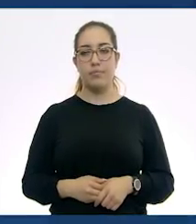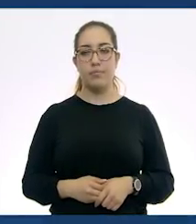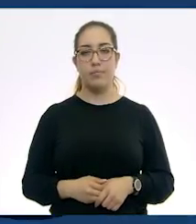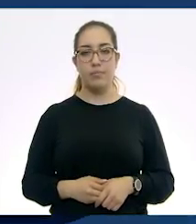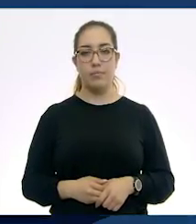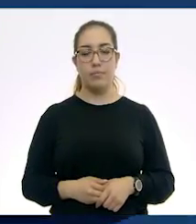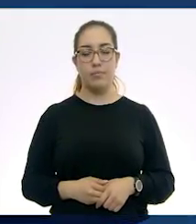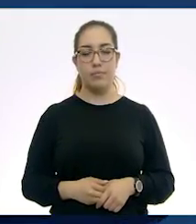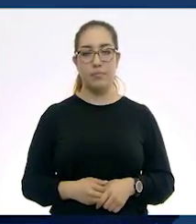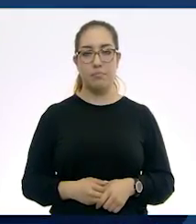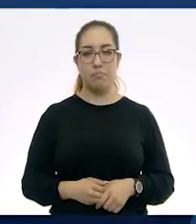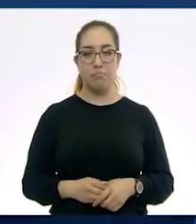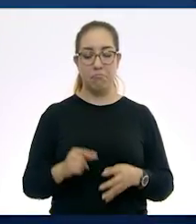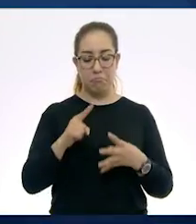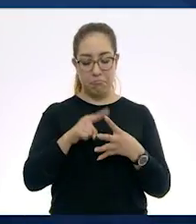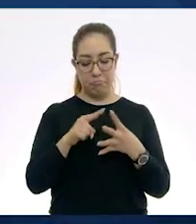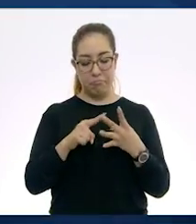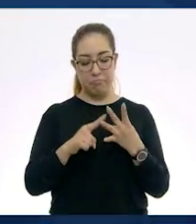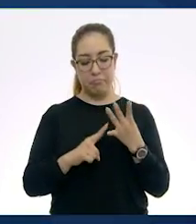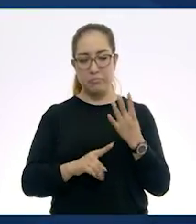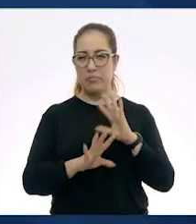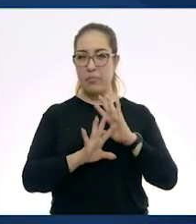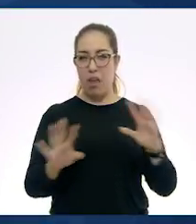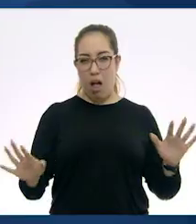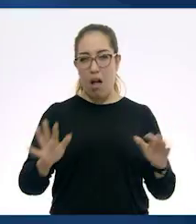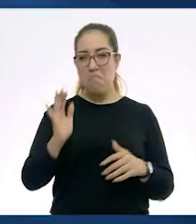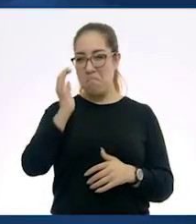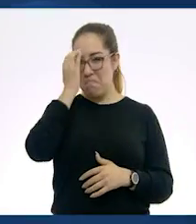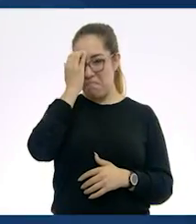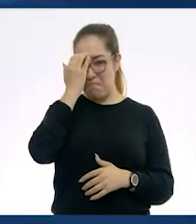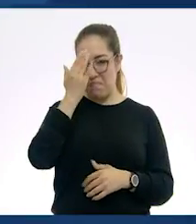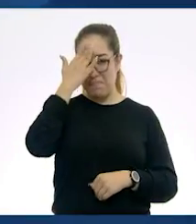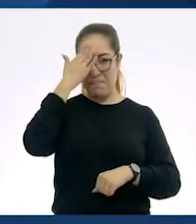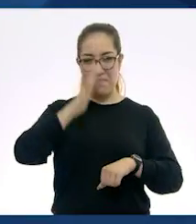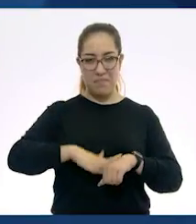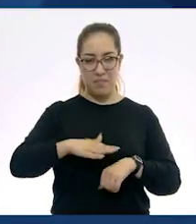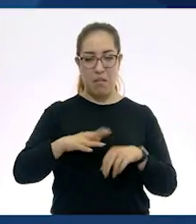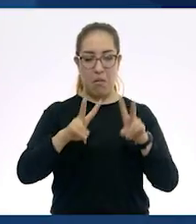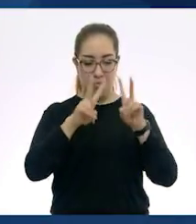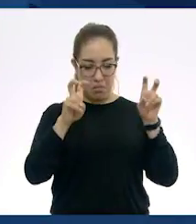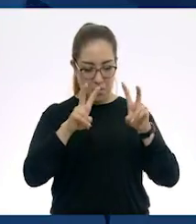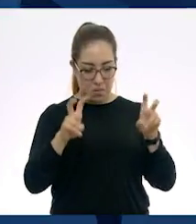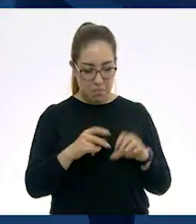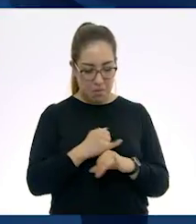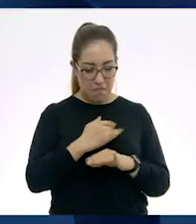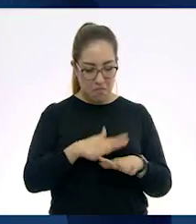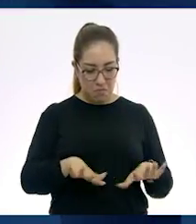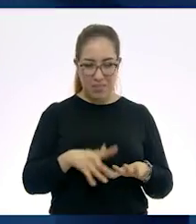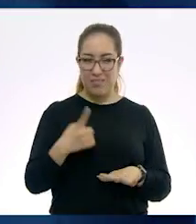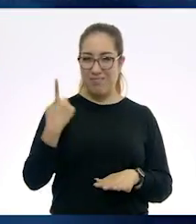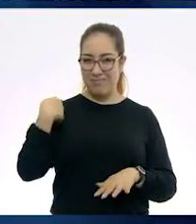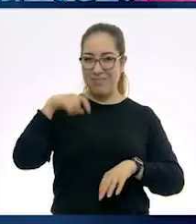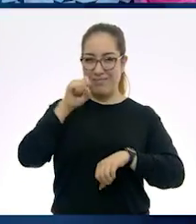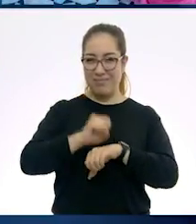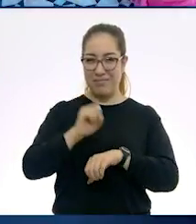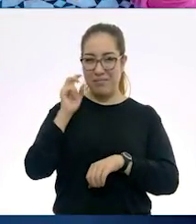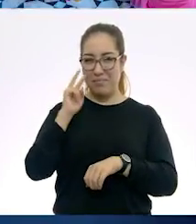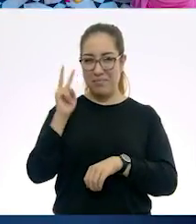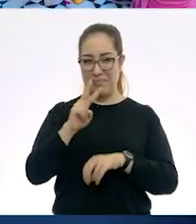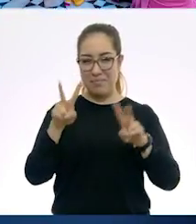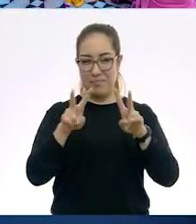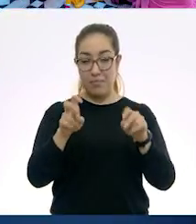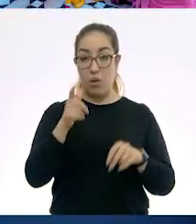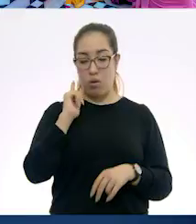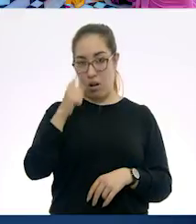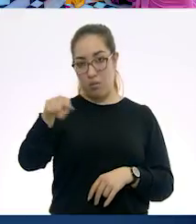Pues con esto ustedes ya tienen bastante información sobre cada una de las civilizaciones que comenzamos a ver en la sesión anterior. Espero que hayan anotado estos